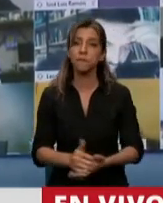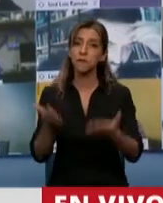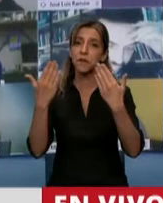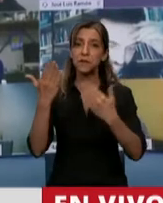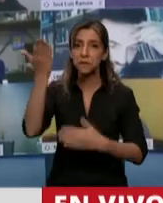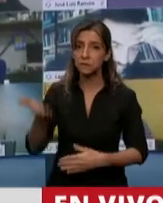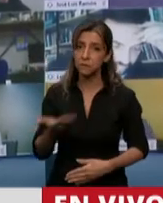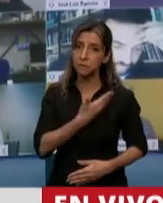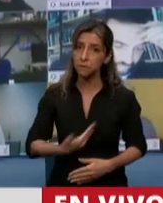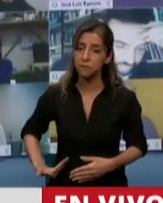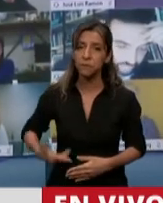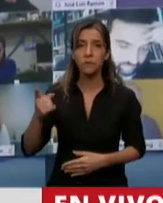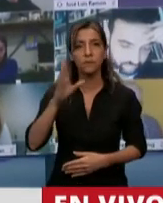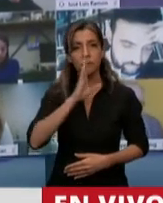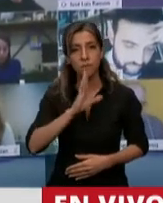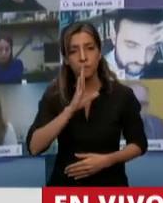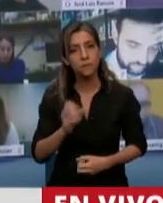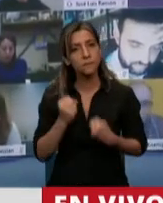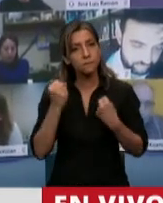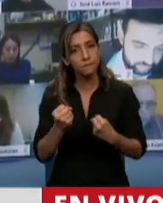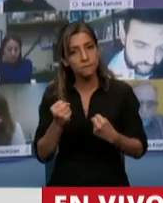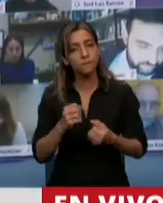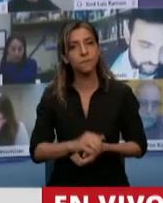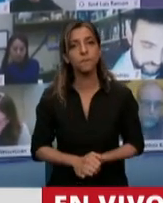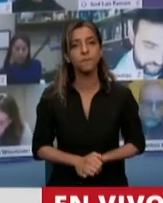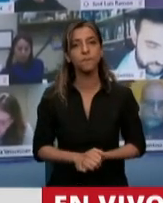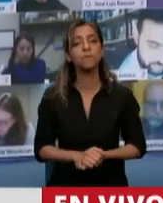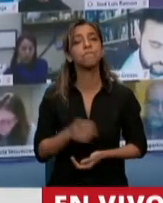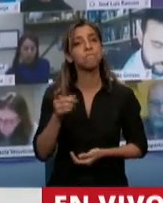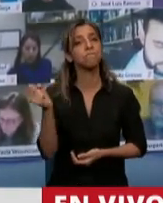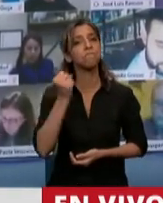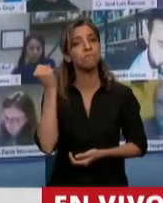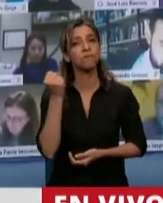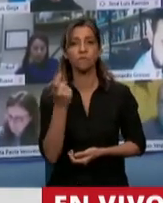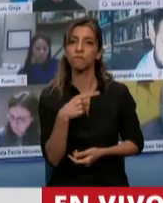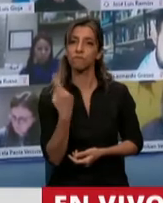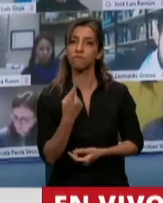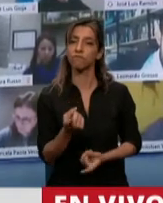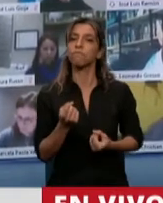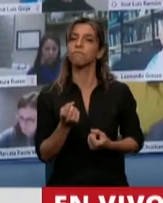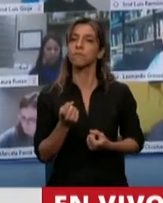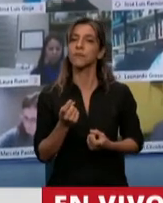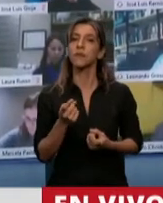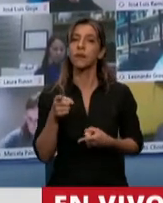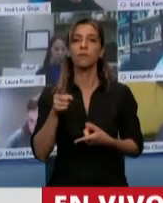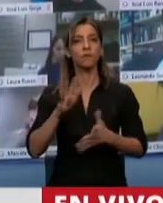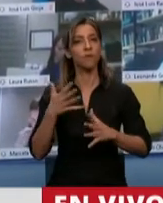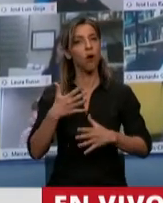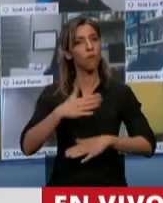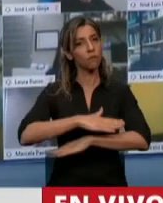por la paciencia, que en definitiva son las herramientas que necesitamos en estos tiempos de